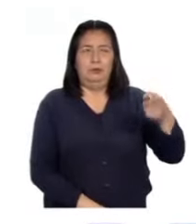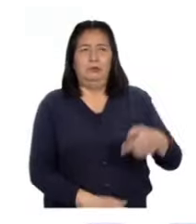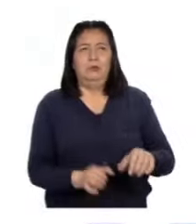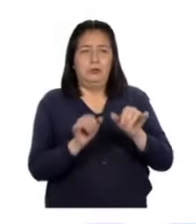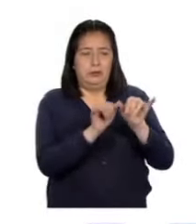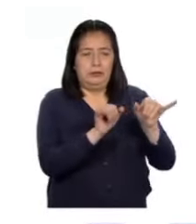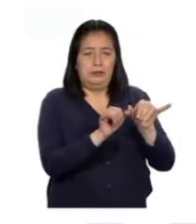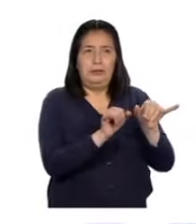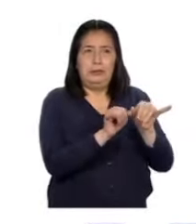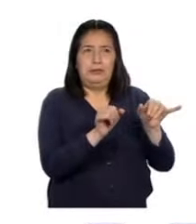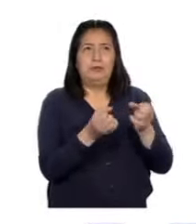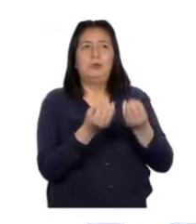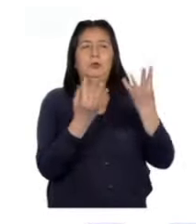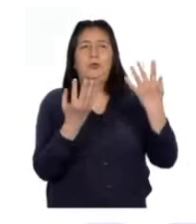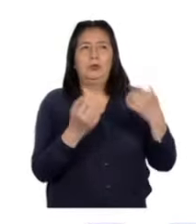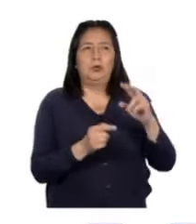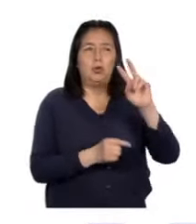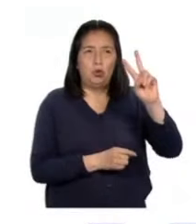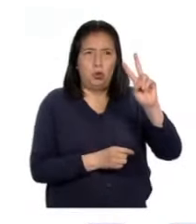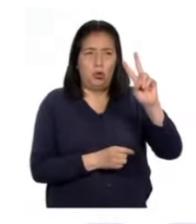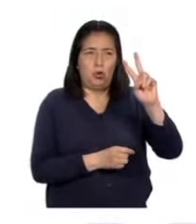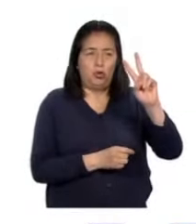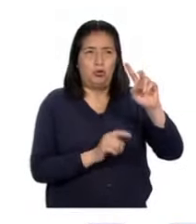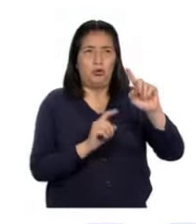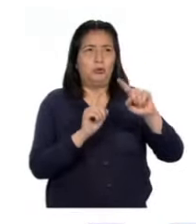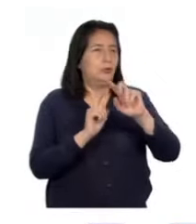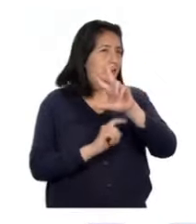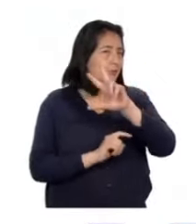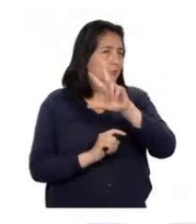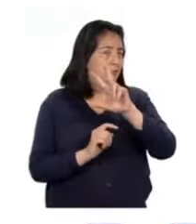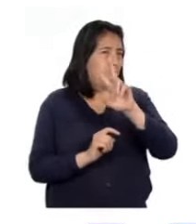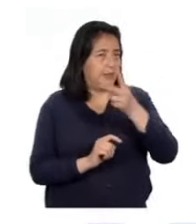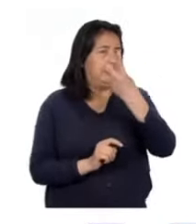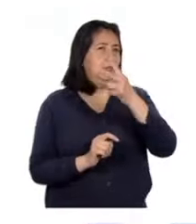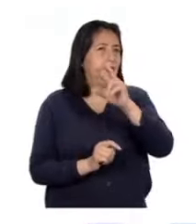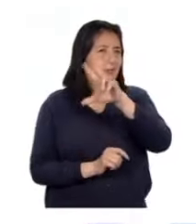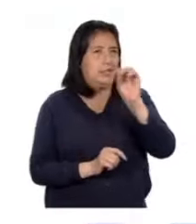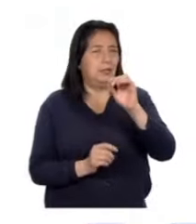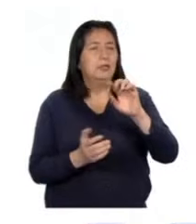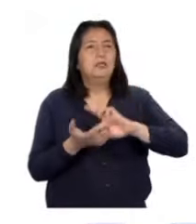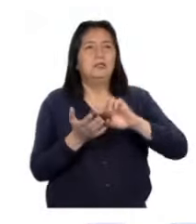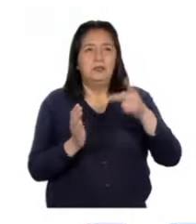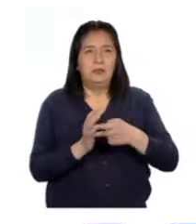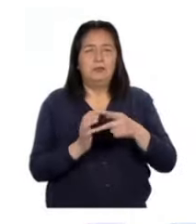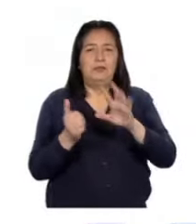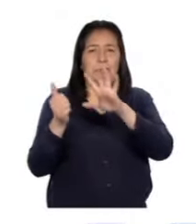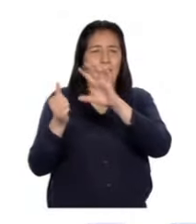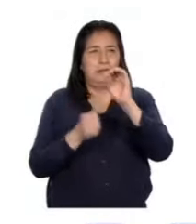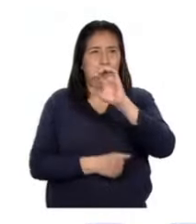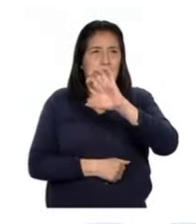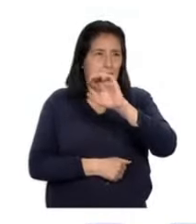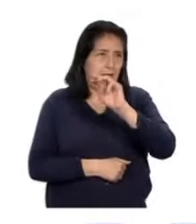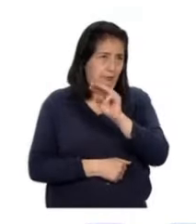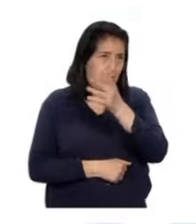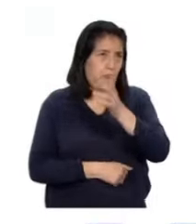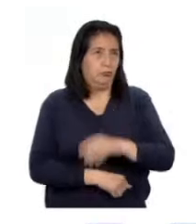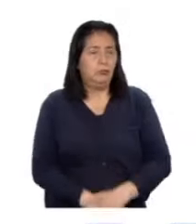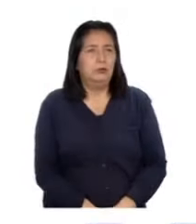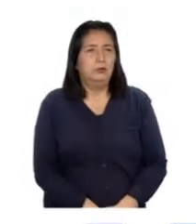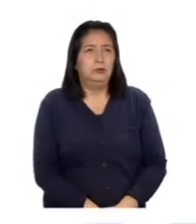diámetro mediría dos veces 30 centímetros, es decir, 60 centímetros.